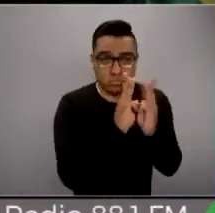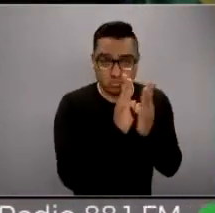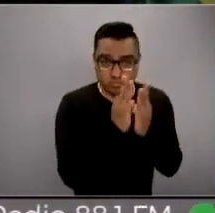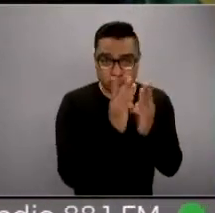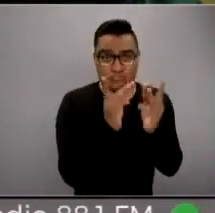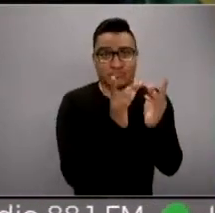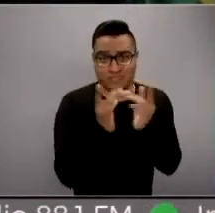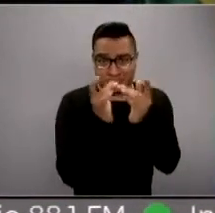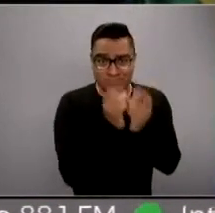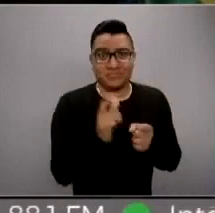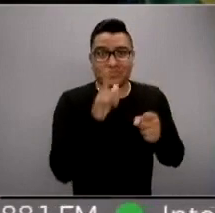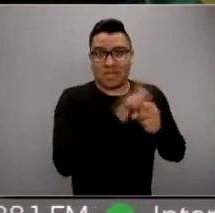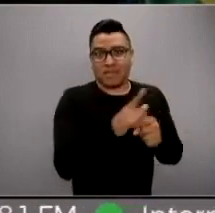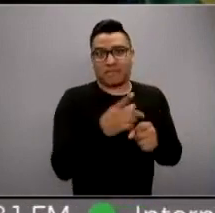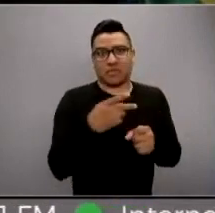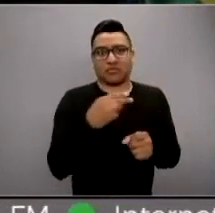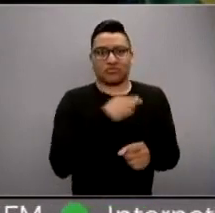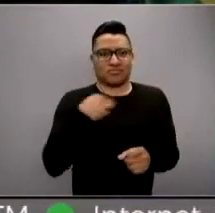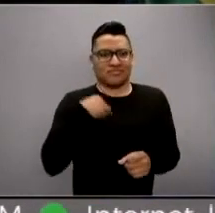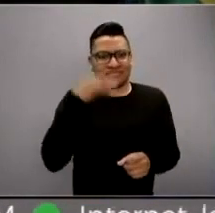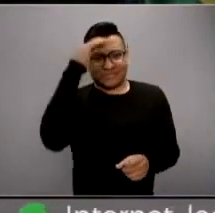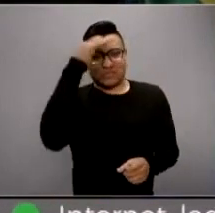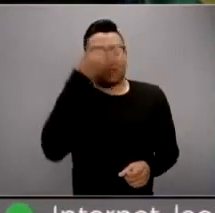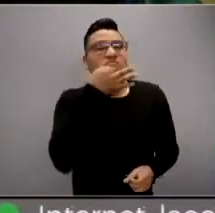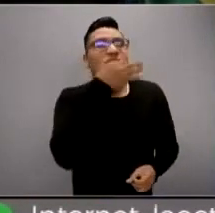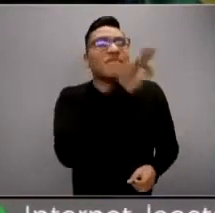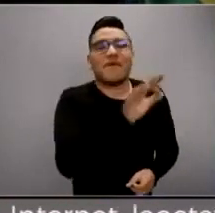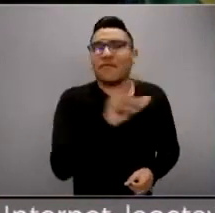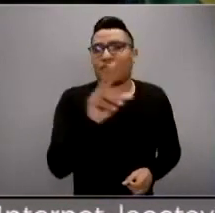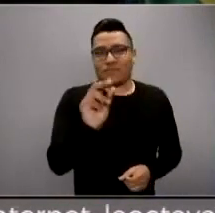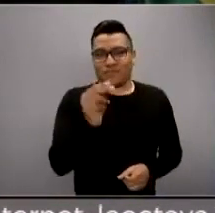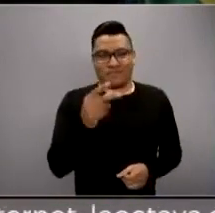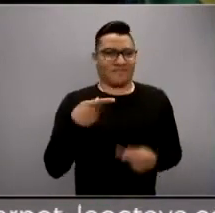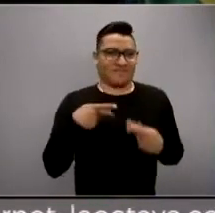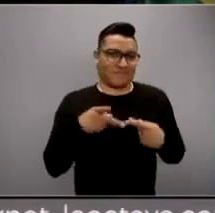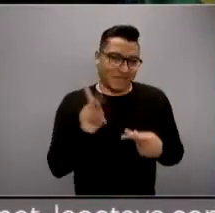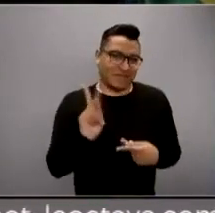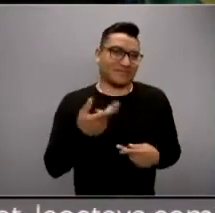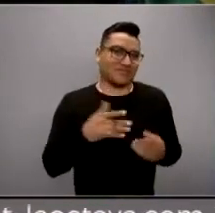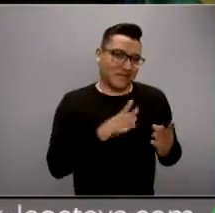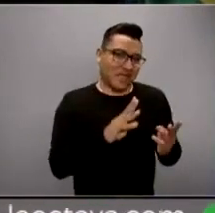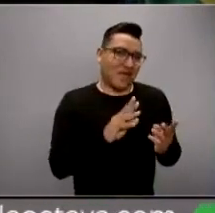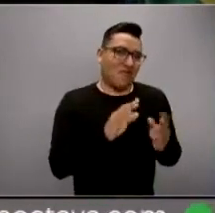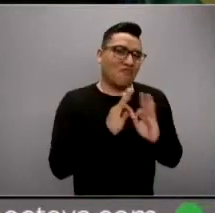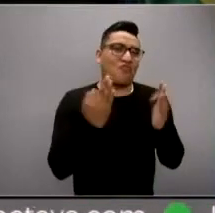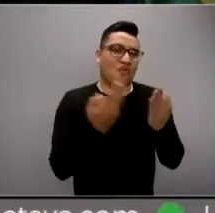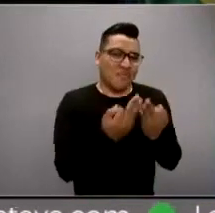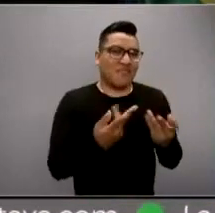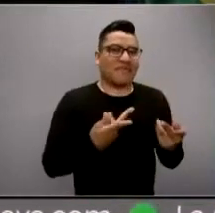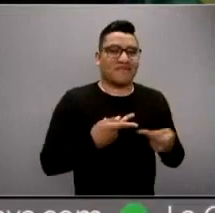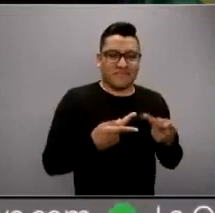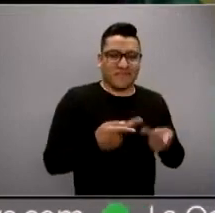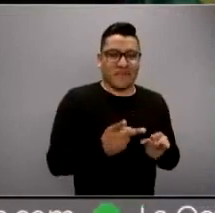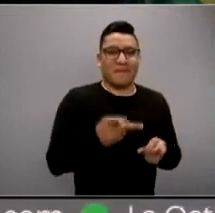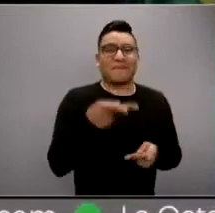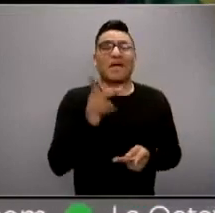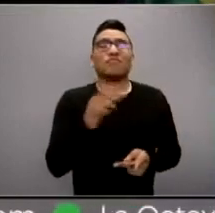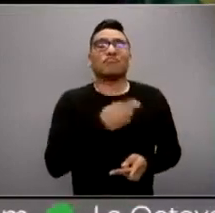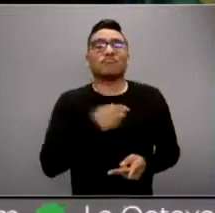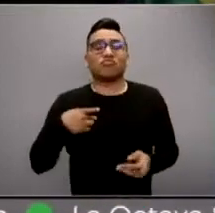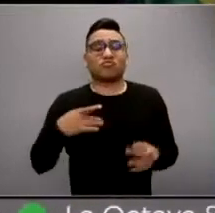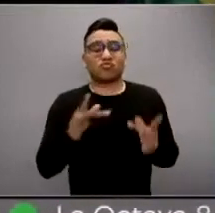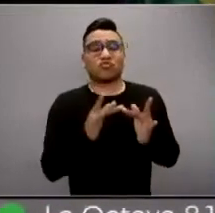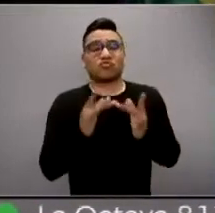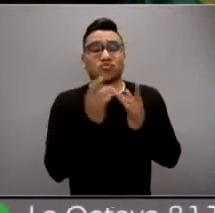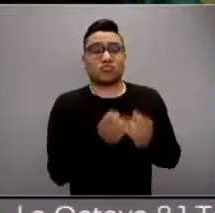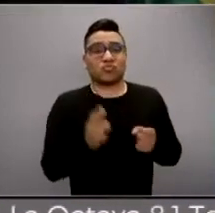y pensamos que es solo un mensajero, pero la gente lo usa como estrategia. Y como en redes sociales tú no puedes controlar lo que se